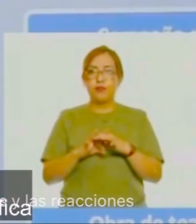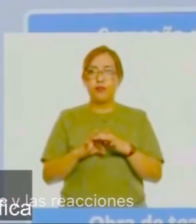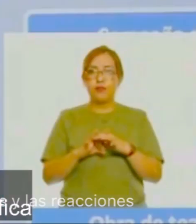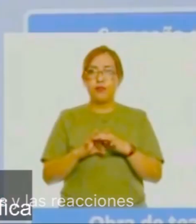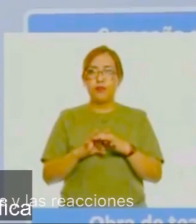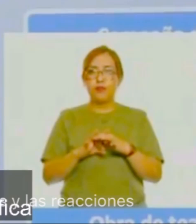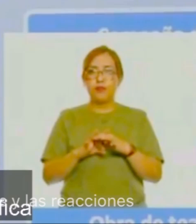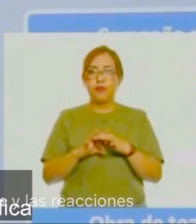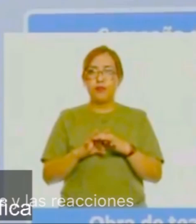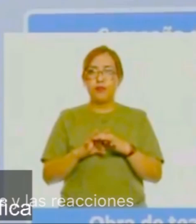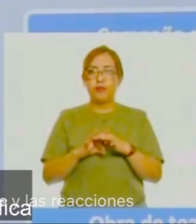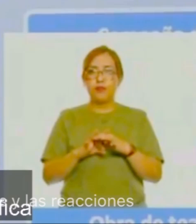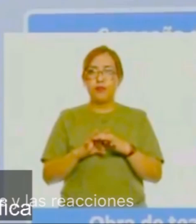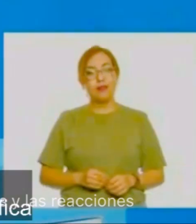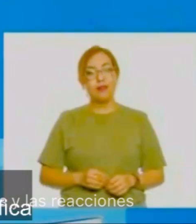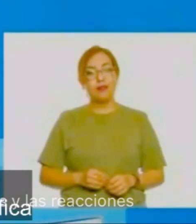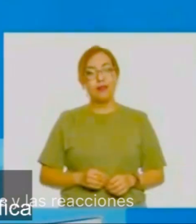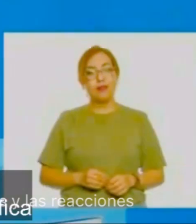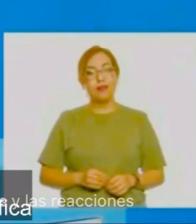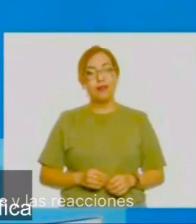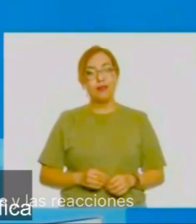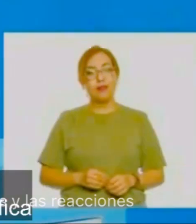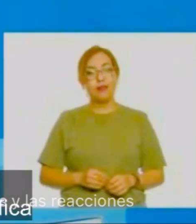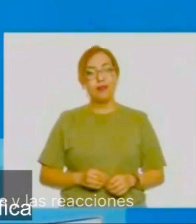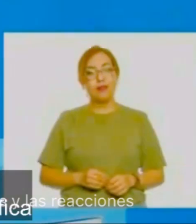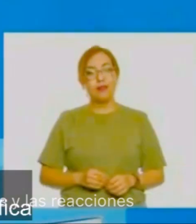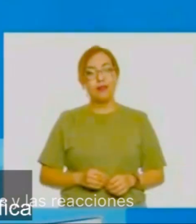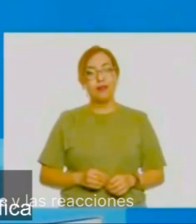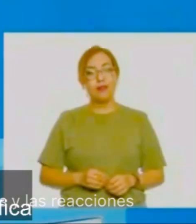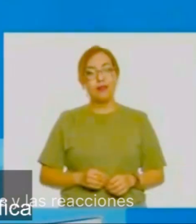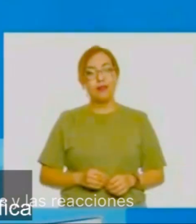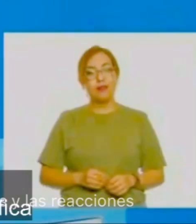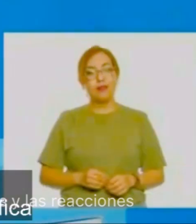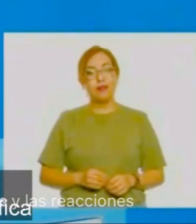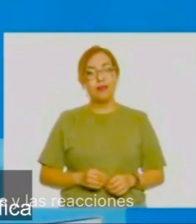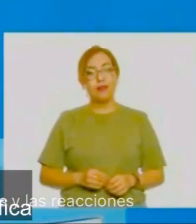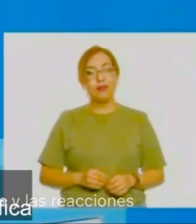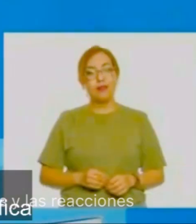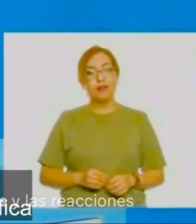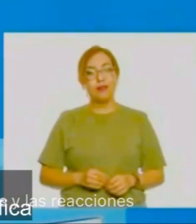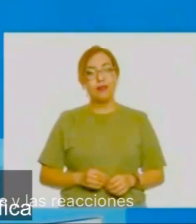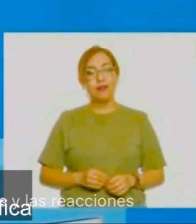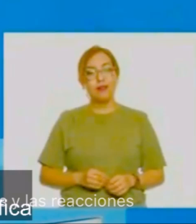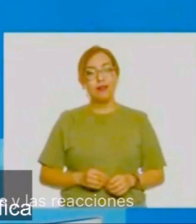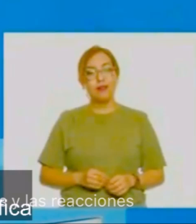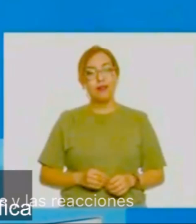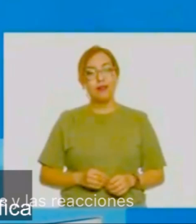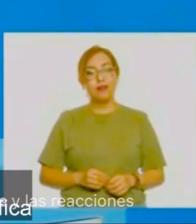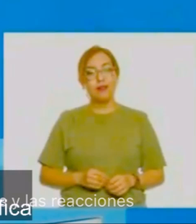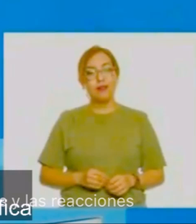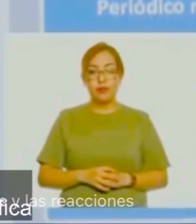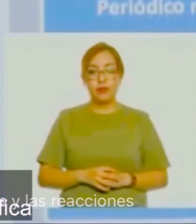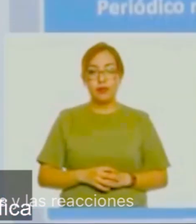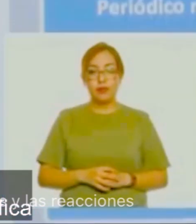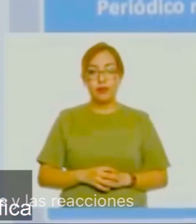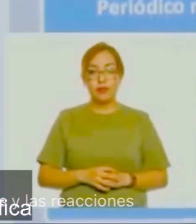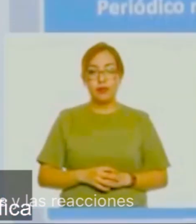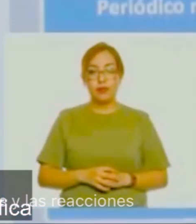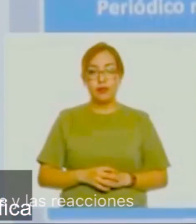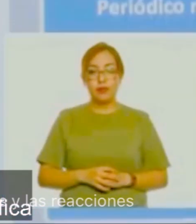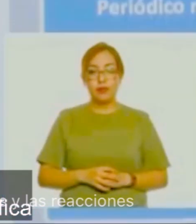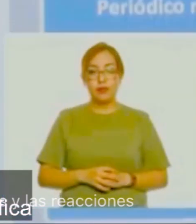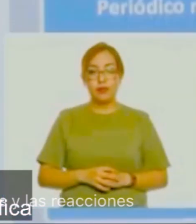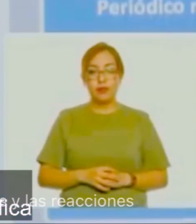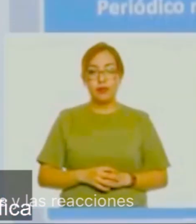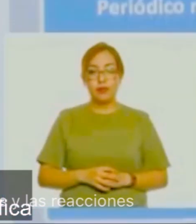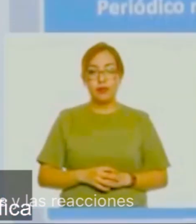con otro continental. El siguiente recuadro de los elementos de las fases de desarrollo corresponde a la elaboración de nuestro producto final. Analiza